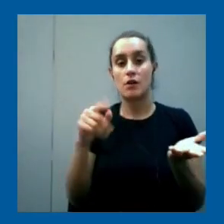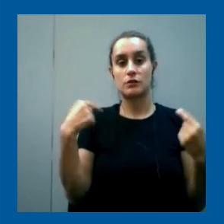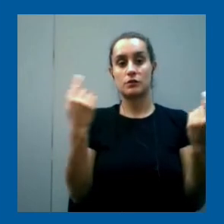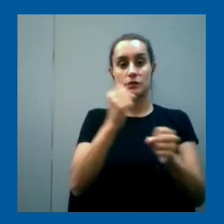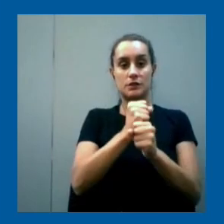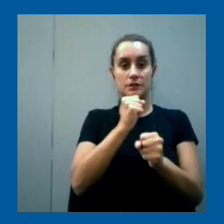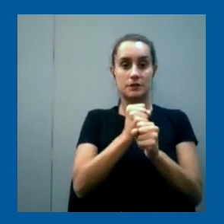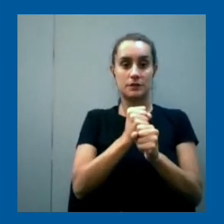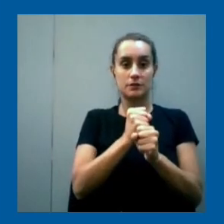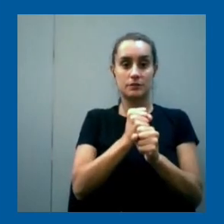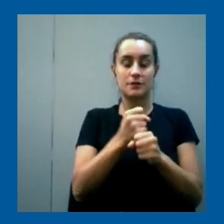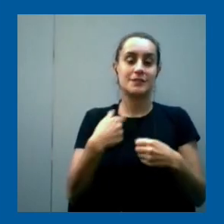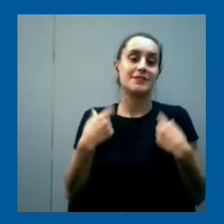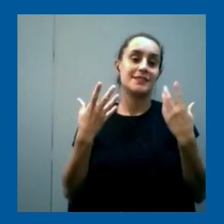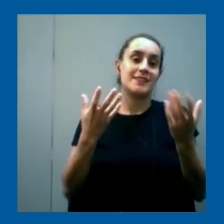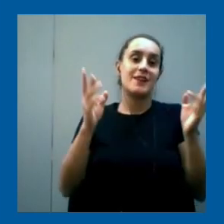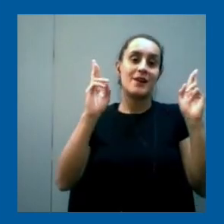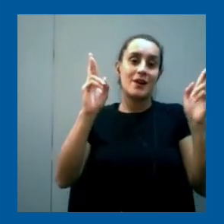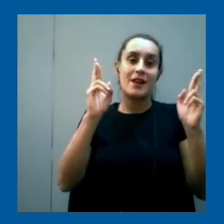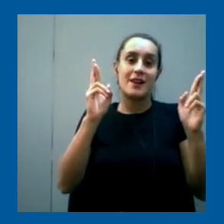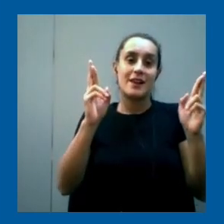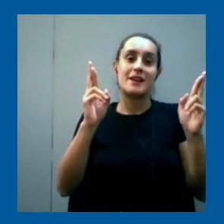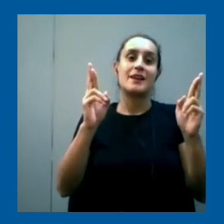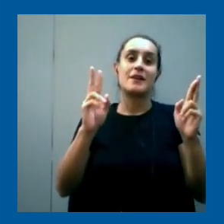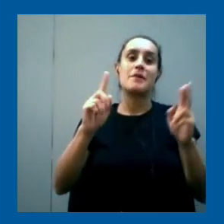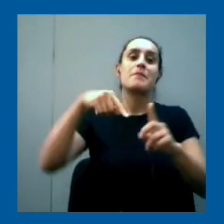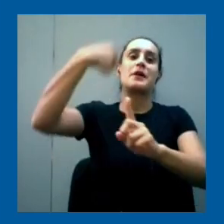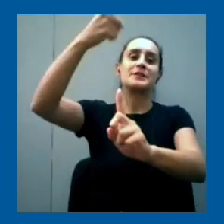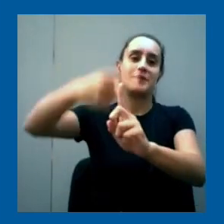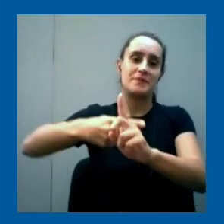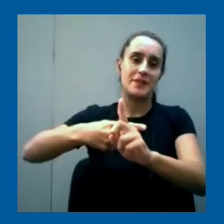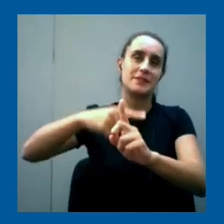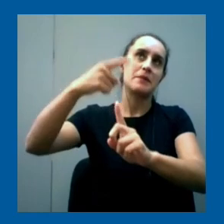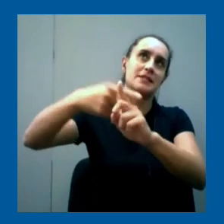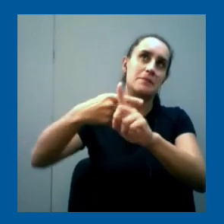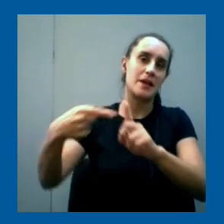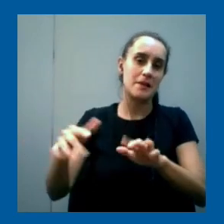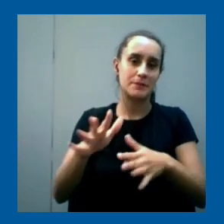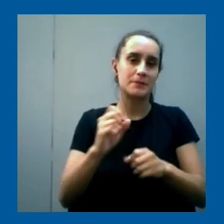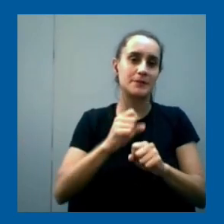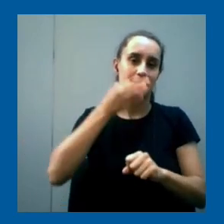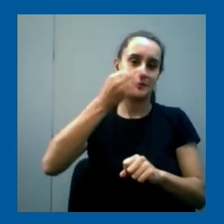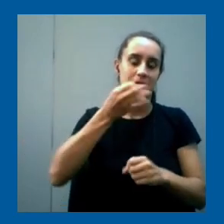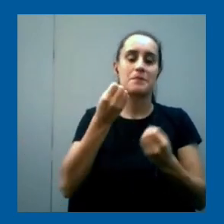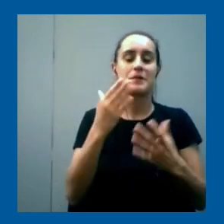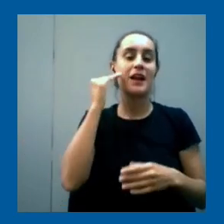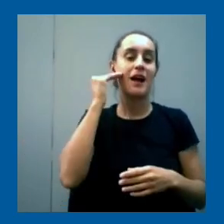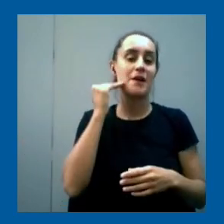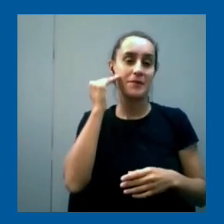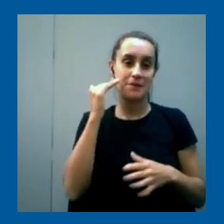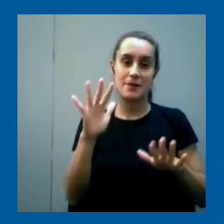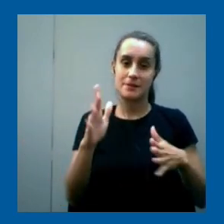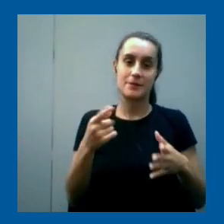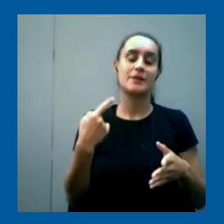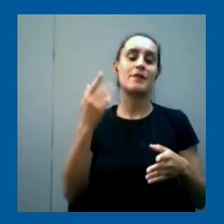me hubiera encantado que esta charla fuera dentro de un mes un mes y medio seguramente en abril escucharán de nosotros de nuevo